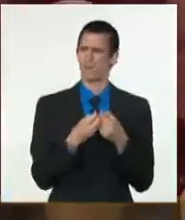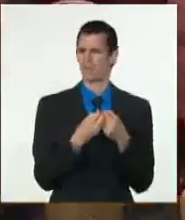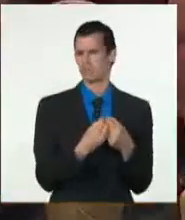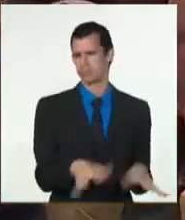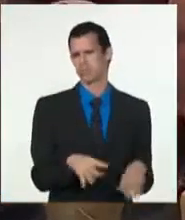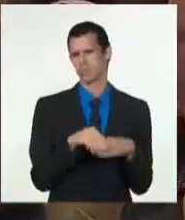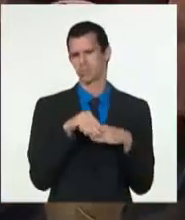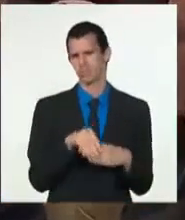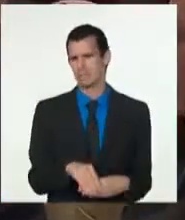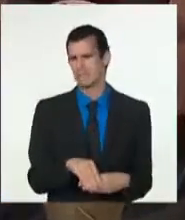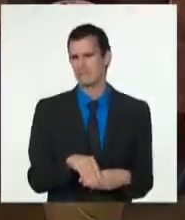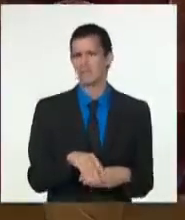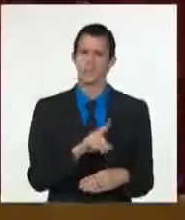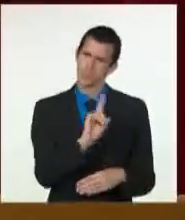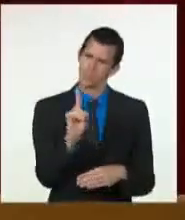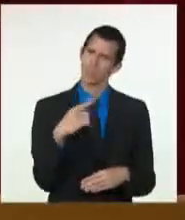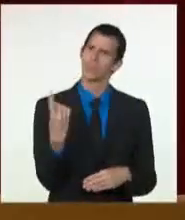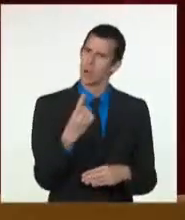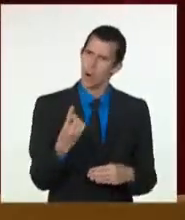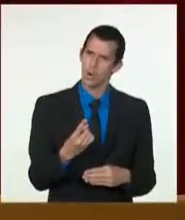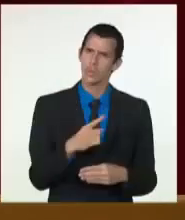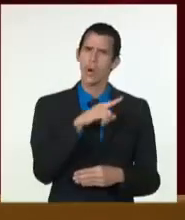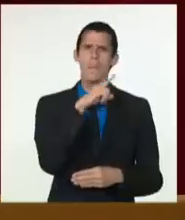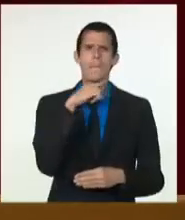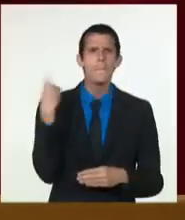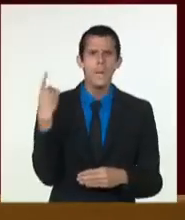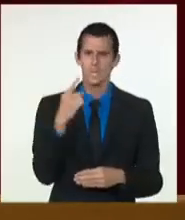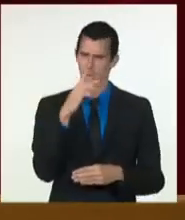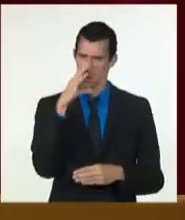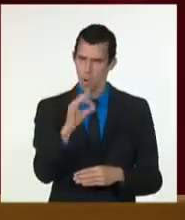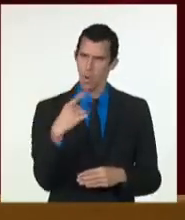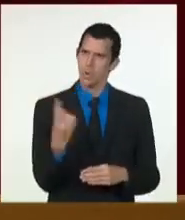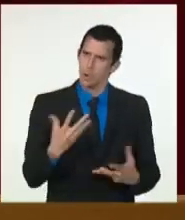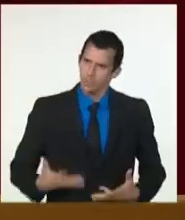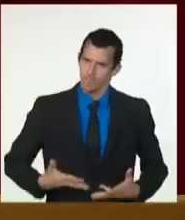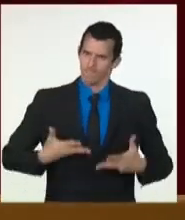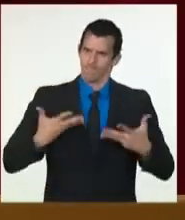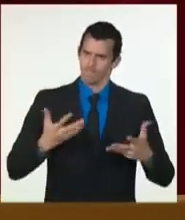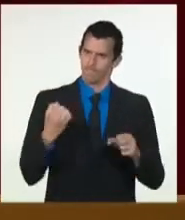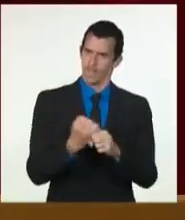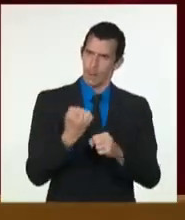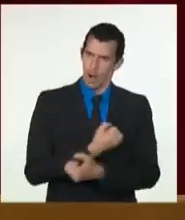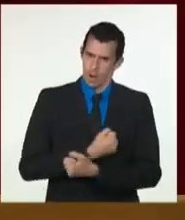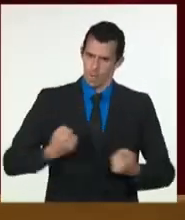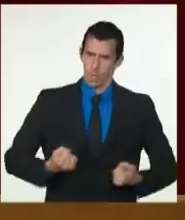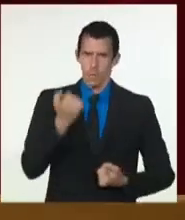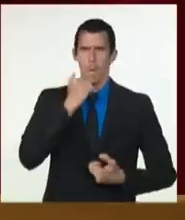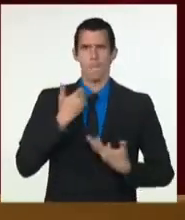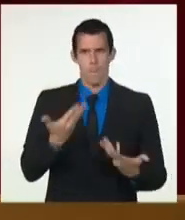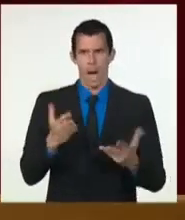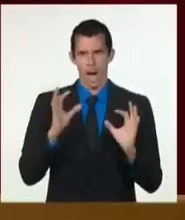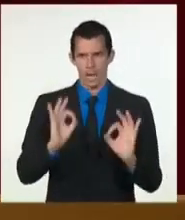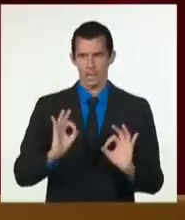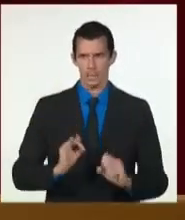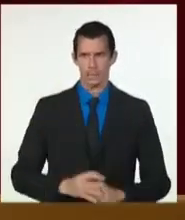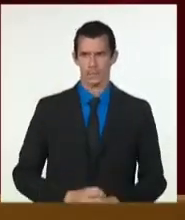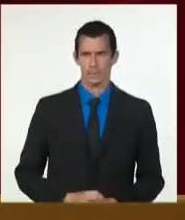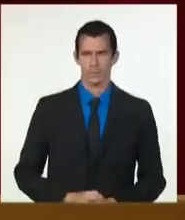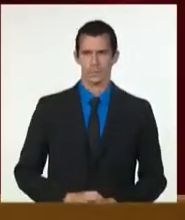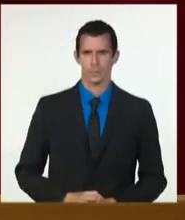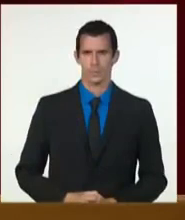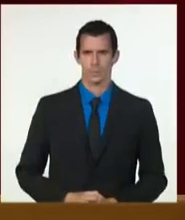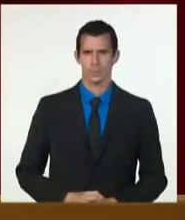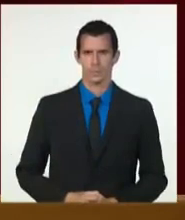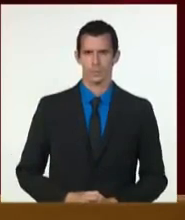que es preferible el camino de la rendición a resistir creativamente. Pero la opción de rendirnos fue borrada del